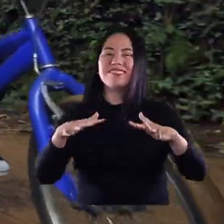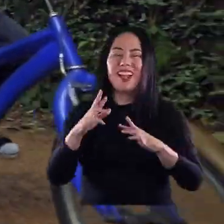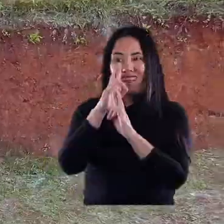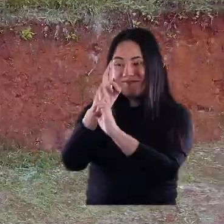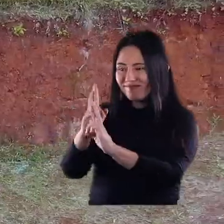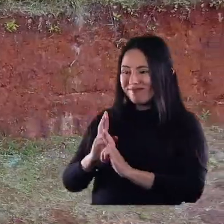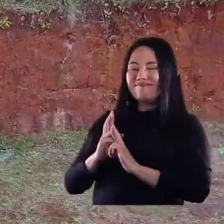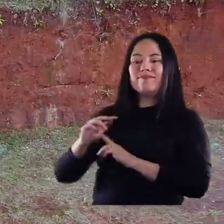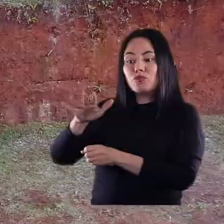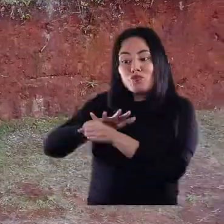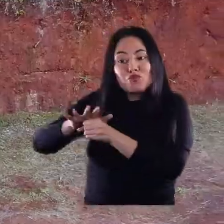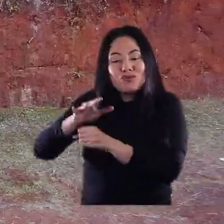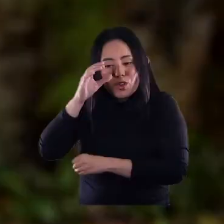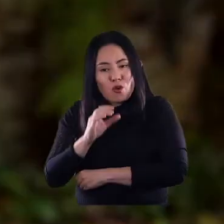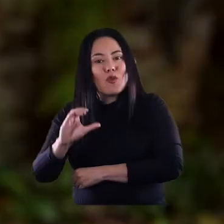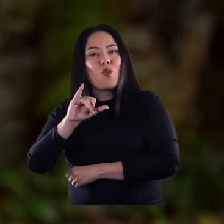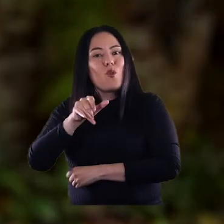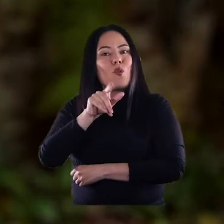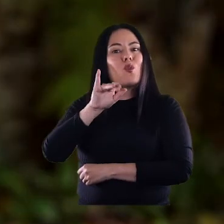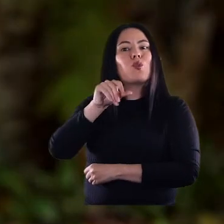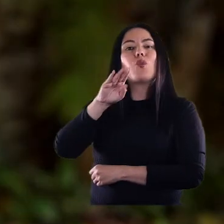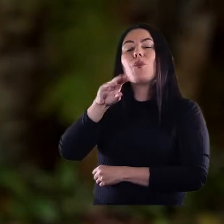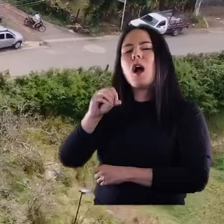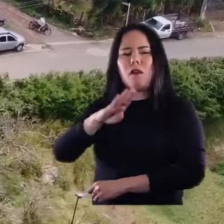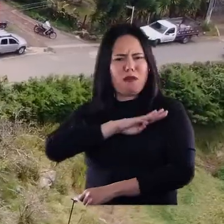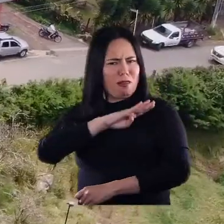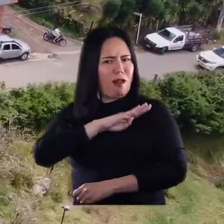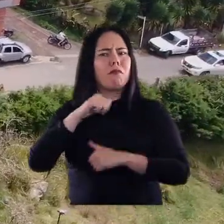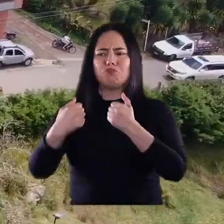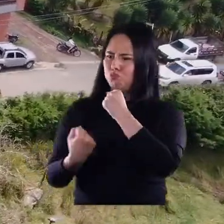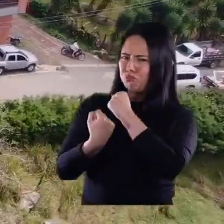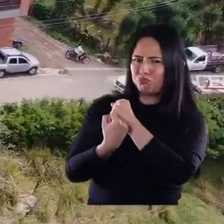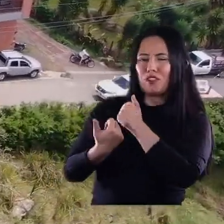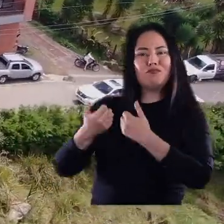Hay que reconocerle al Consejo Municipal de Yumbo, nos apoya, nos da la mano, el alcalde.